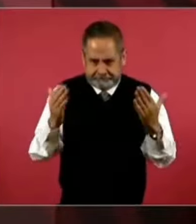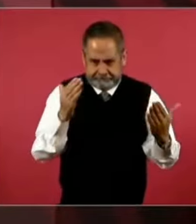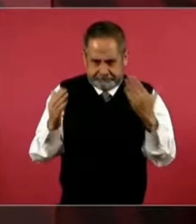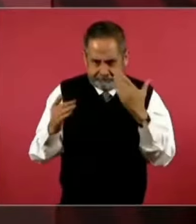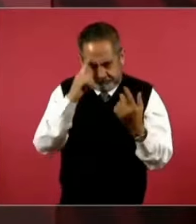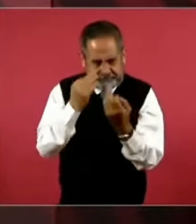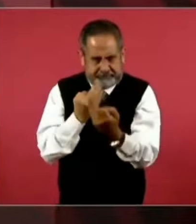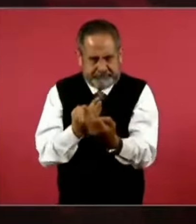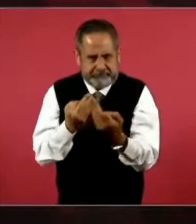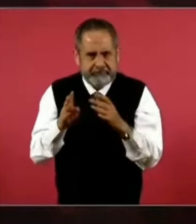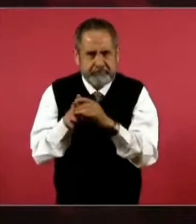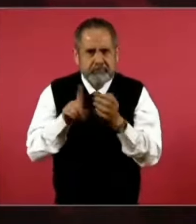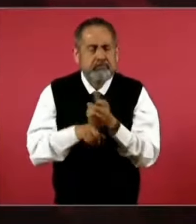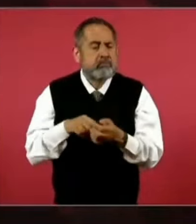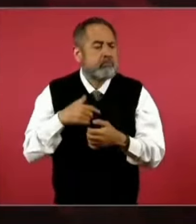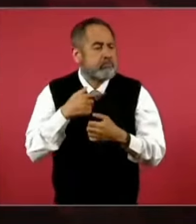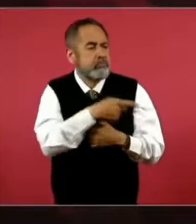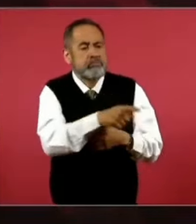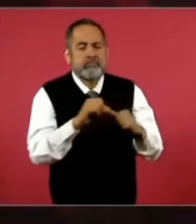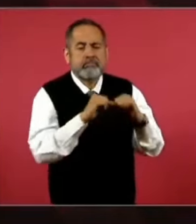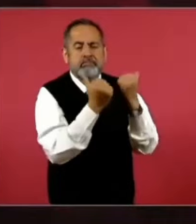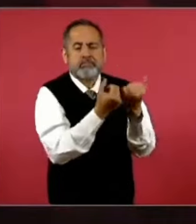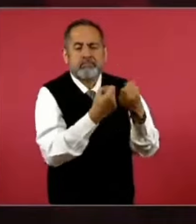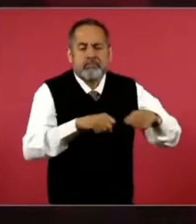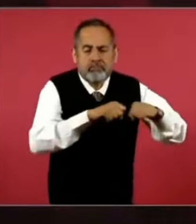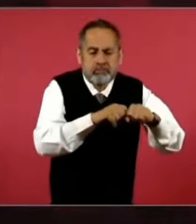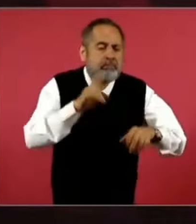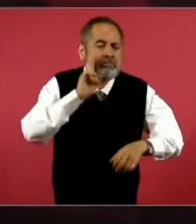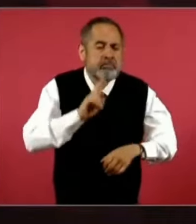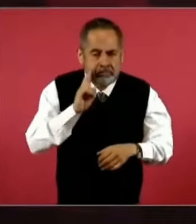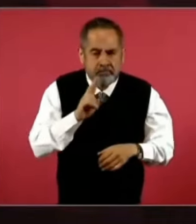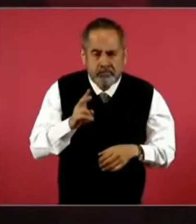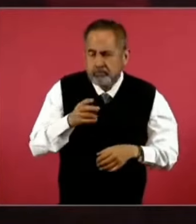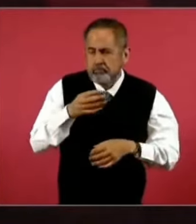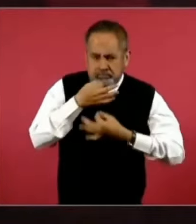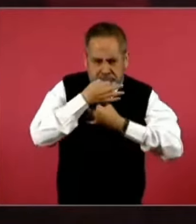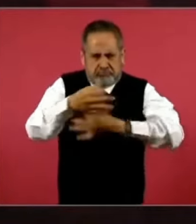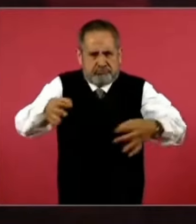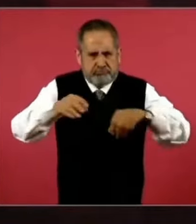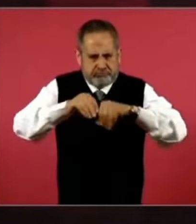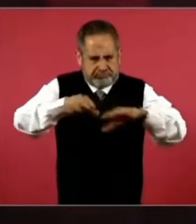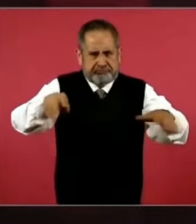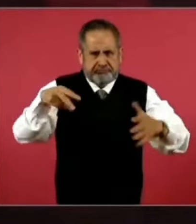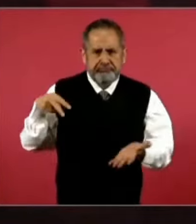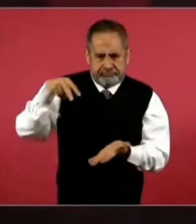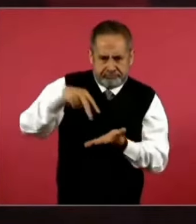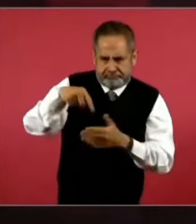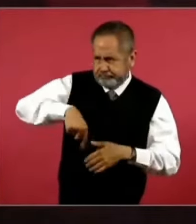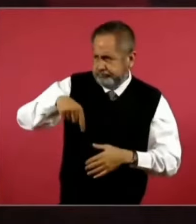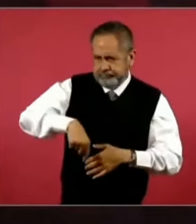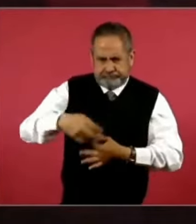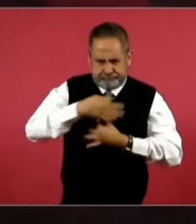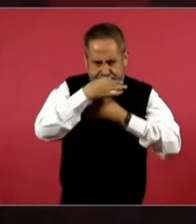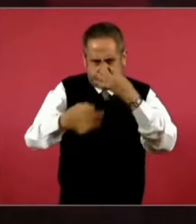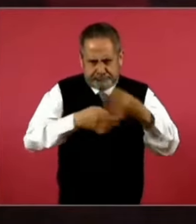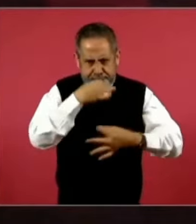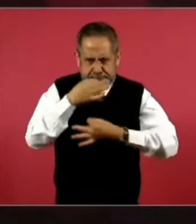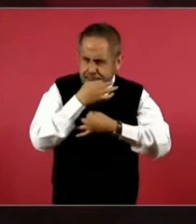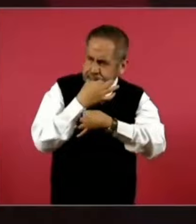aseguradoras. Y plantearlo aquí, desde luego,